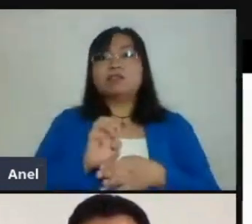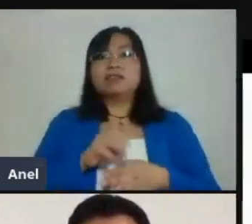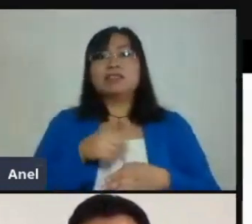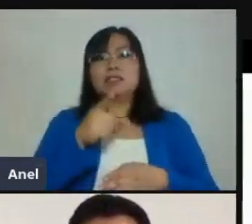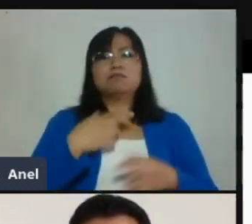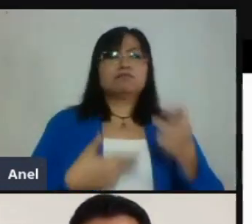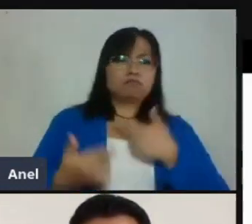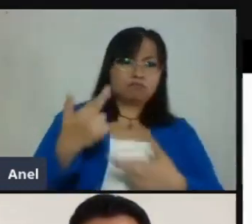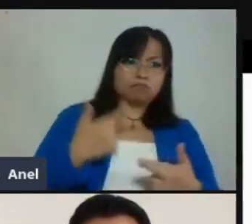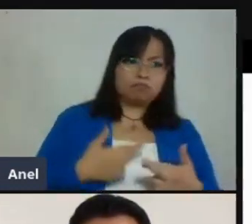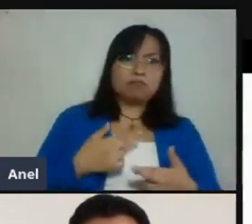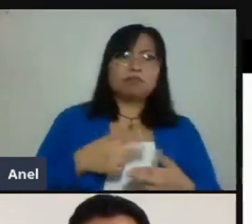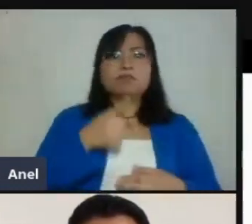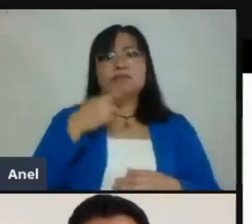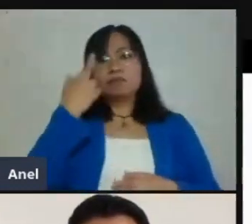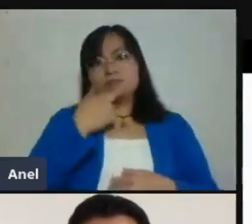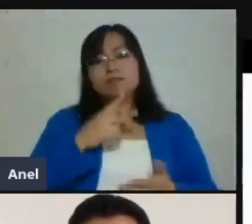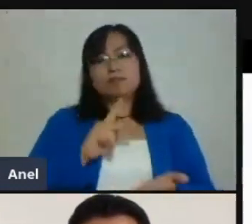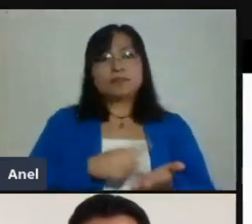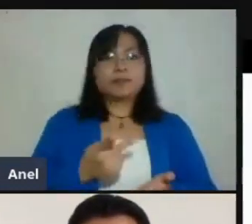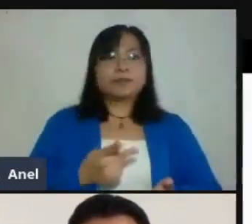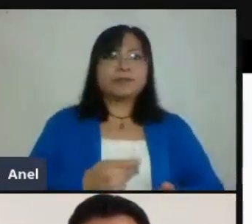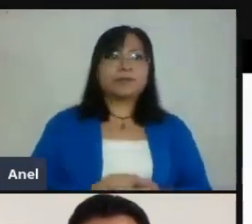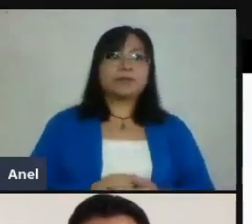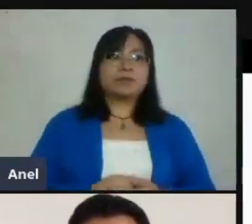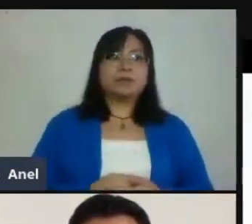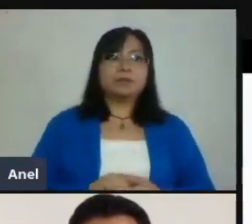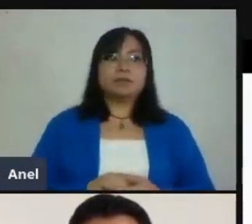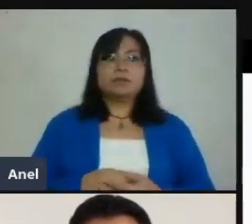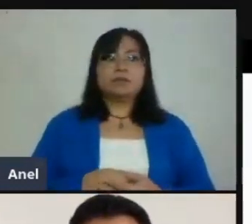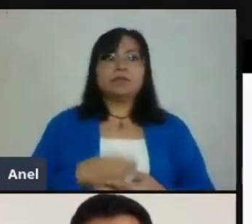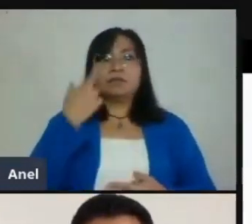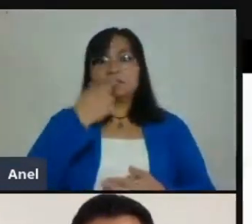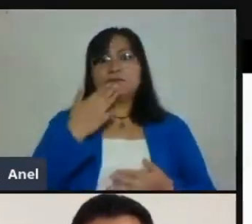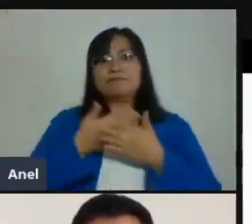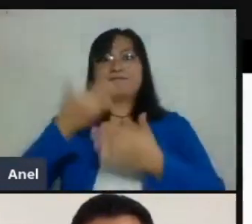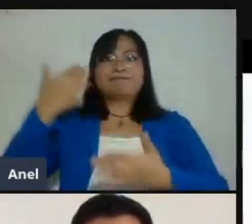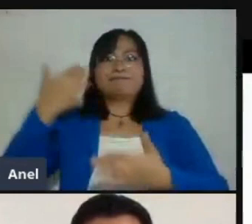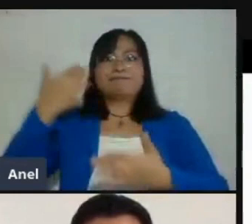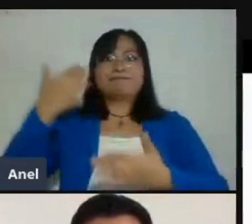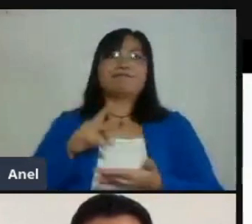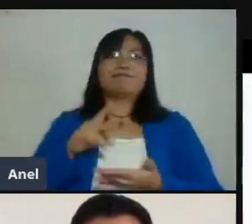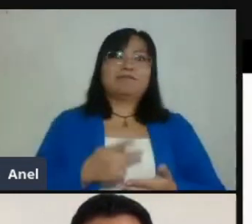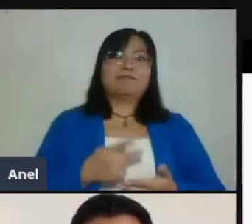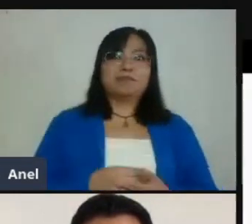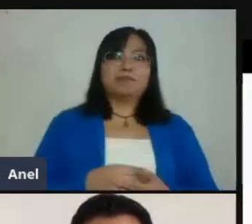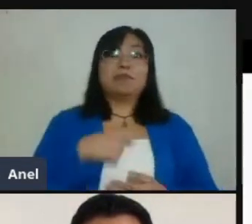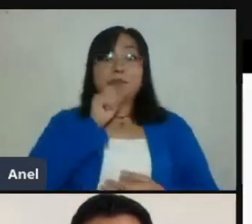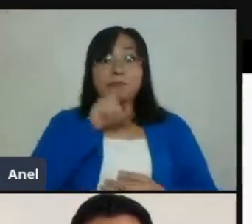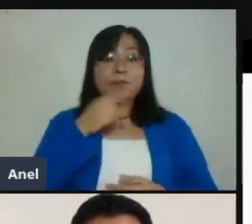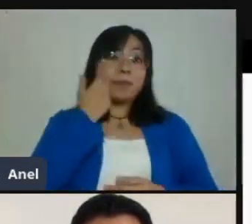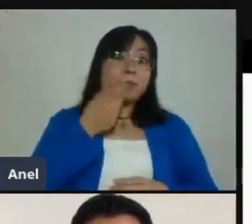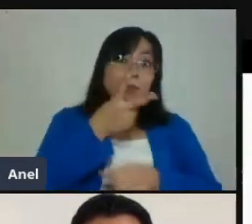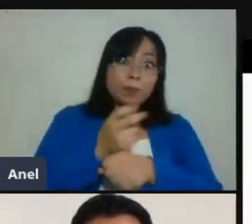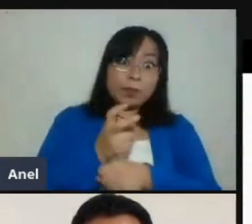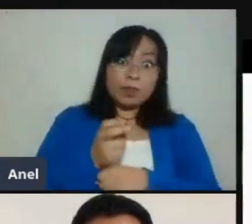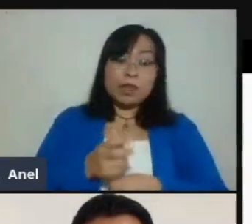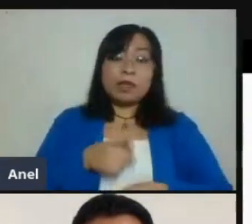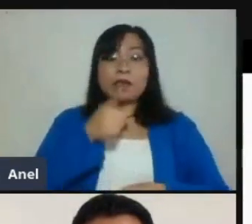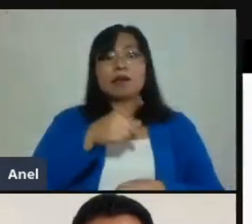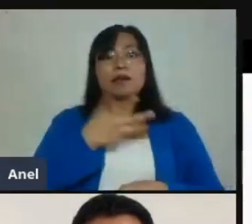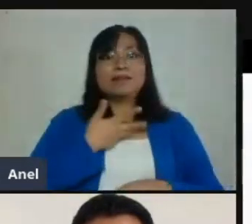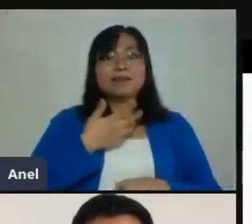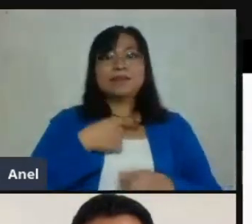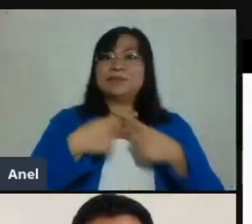pueden volverlo a revisar y pueden ver todos los episodios pasados. También los invitamos a que revisen los recursos de